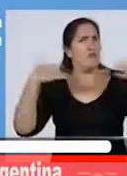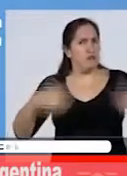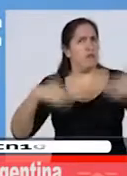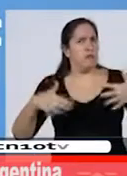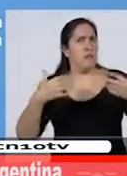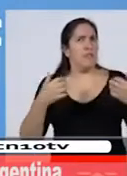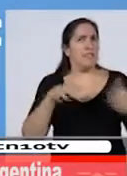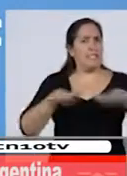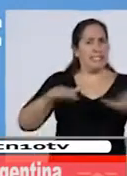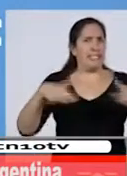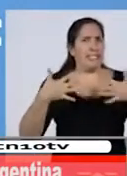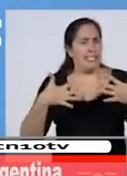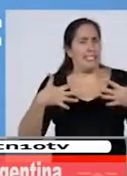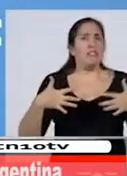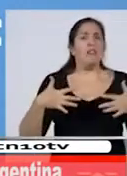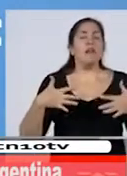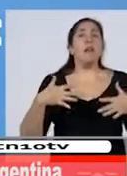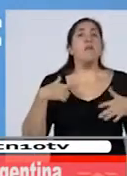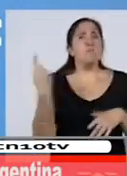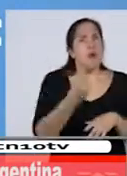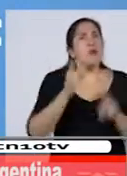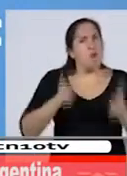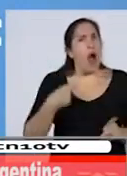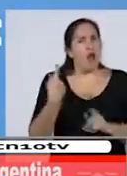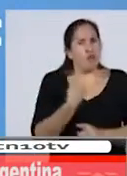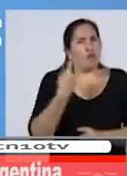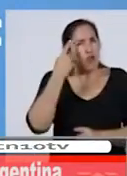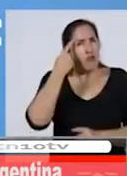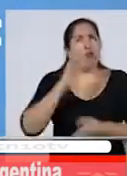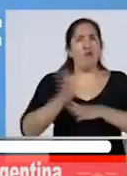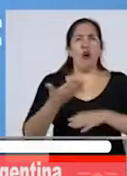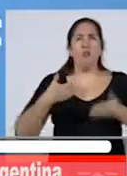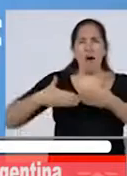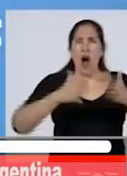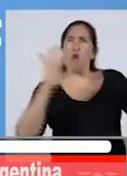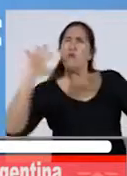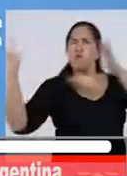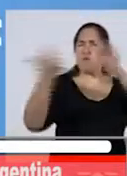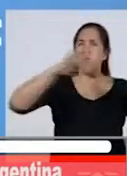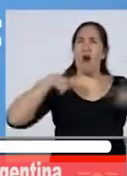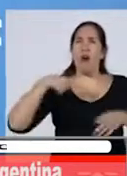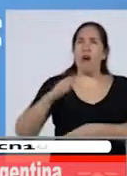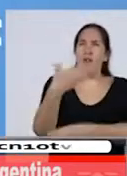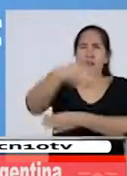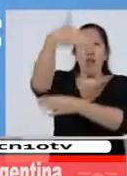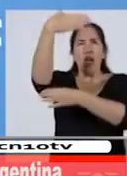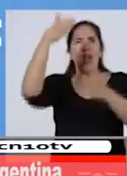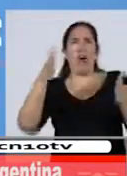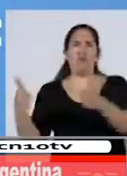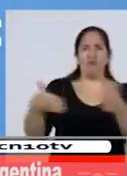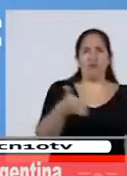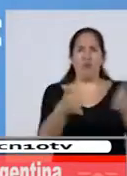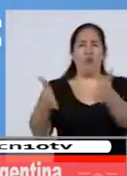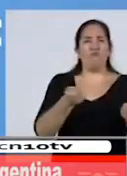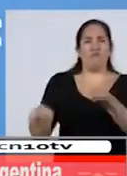hemos sabido arreglar las velas y fortalecernos manteniendo el rumbo. Y sigo